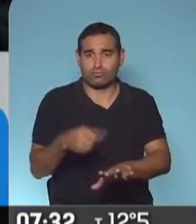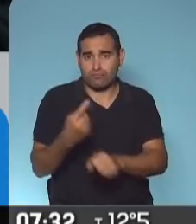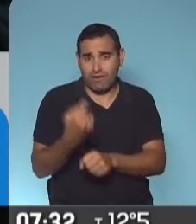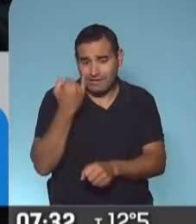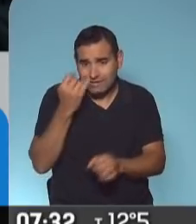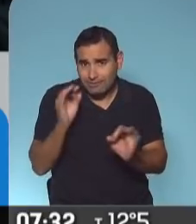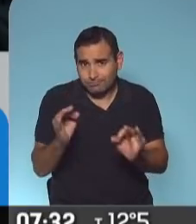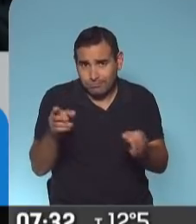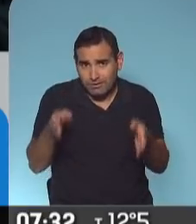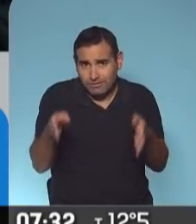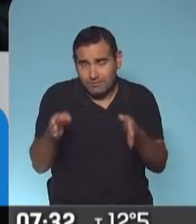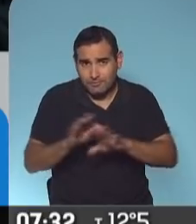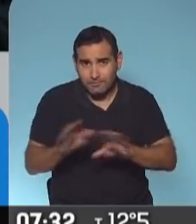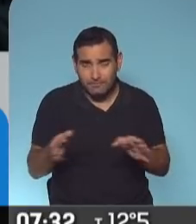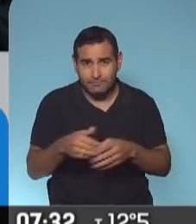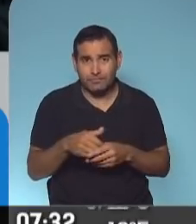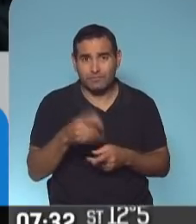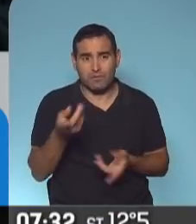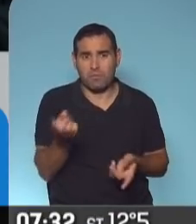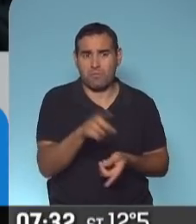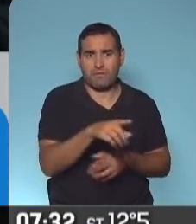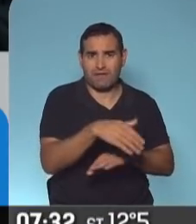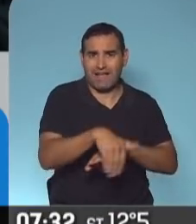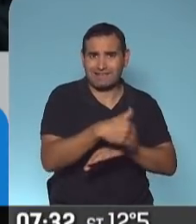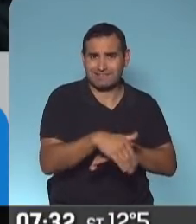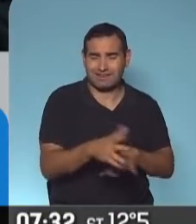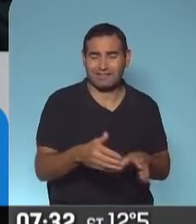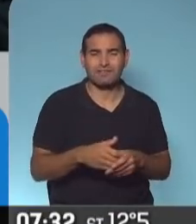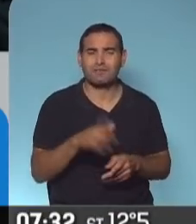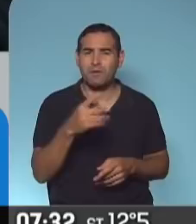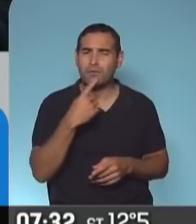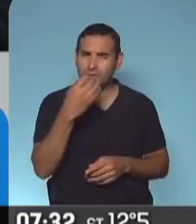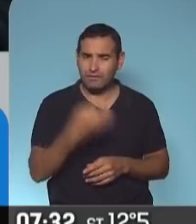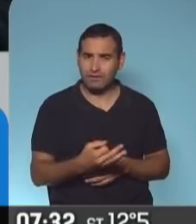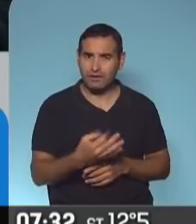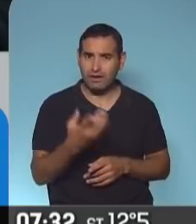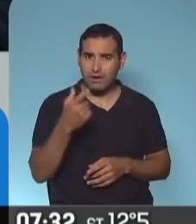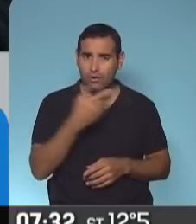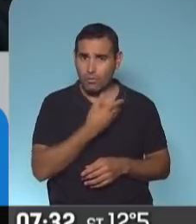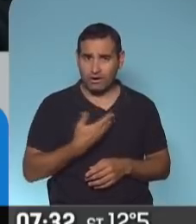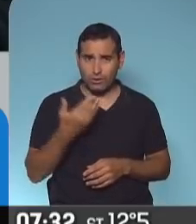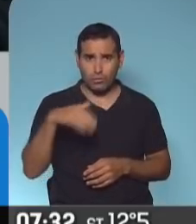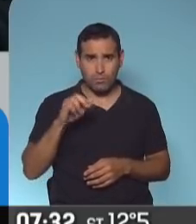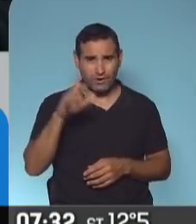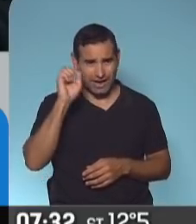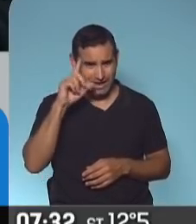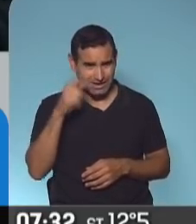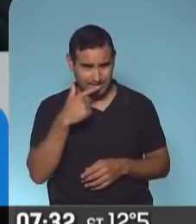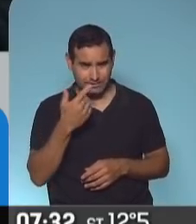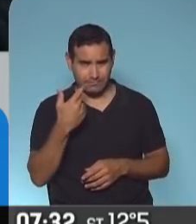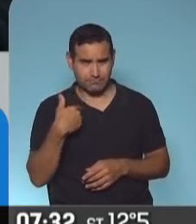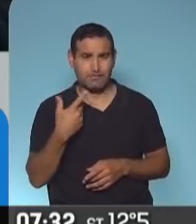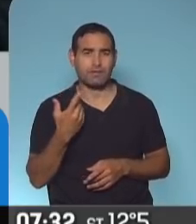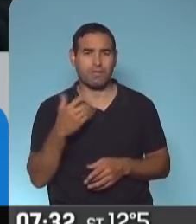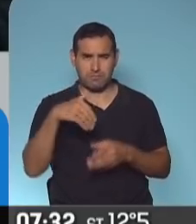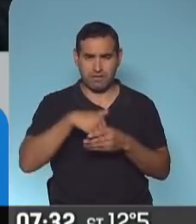alguna manera y iban a volver a estar en situación de calle. La consulta concreta es, ¿intervino el gobernador Morales en la decisión de